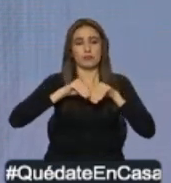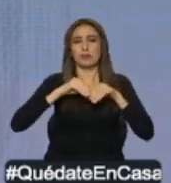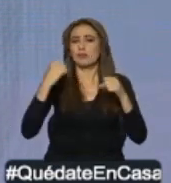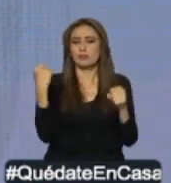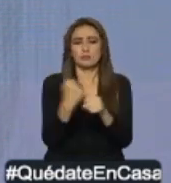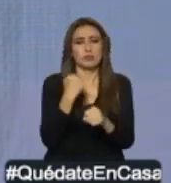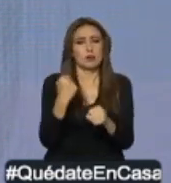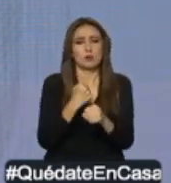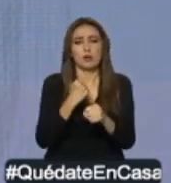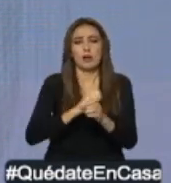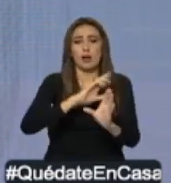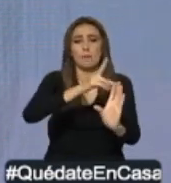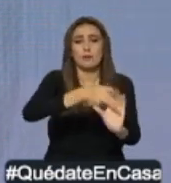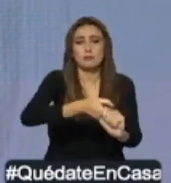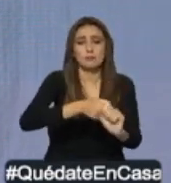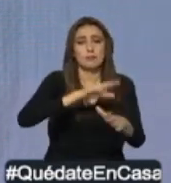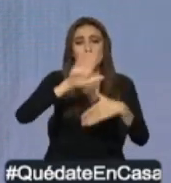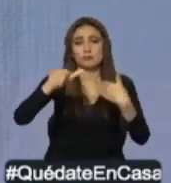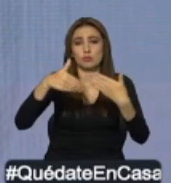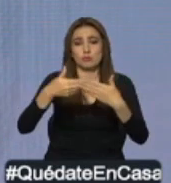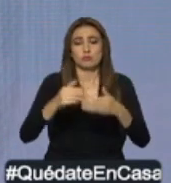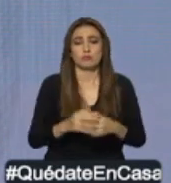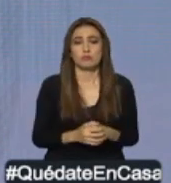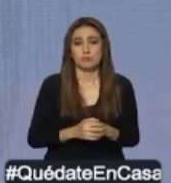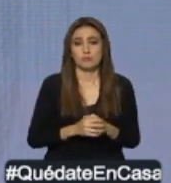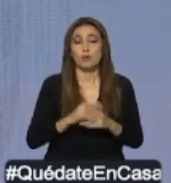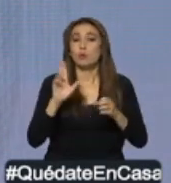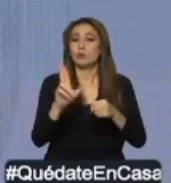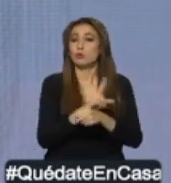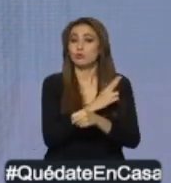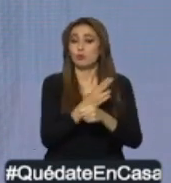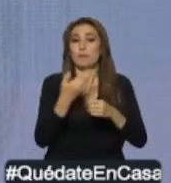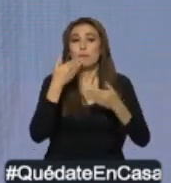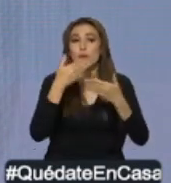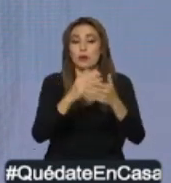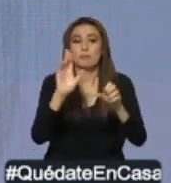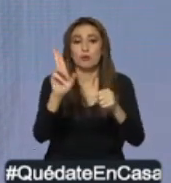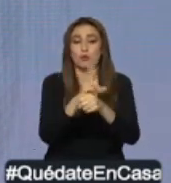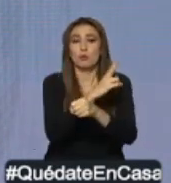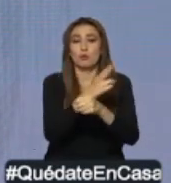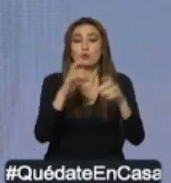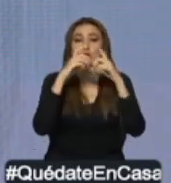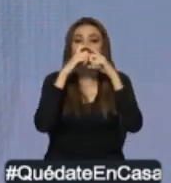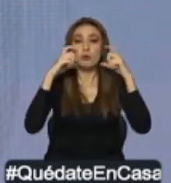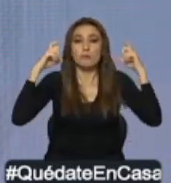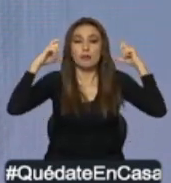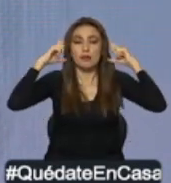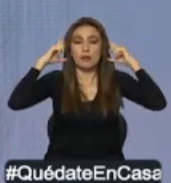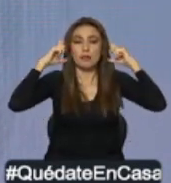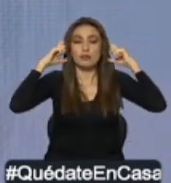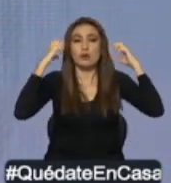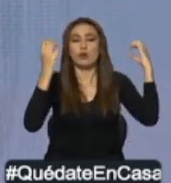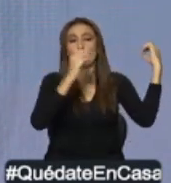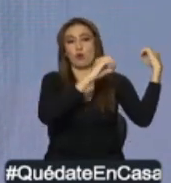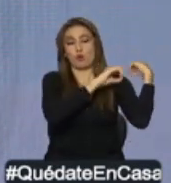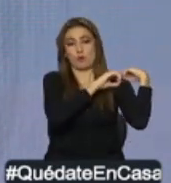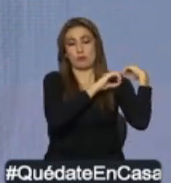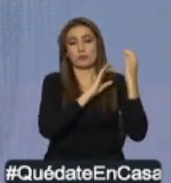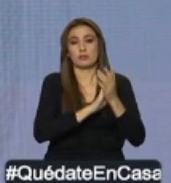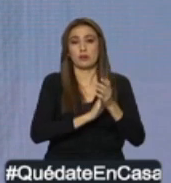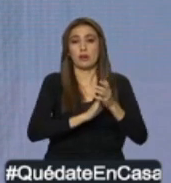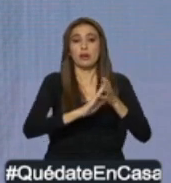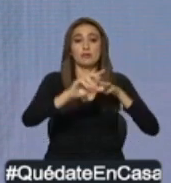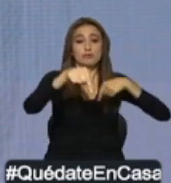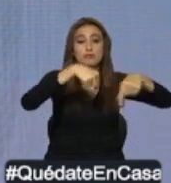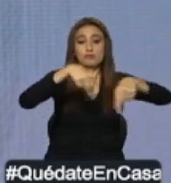lucha que nos involucra a todos. El uso obligatorio de mascarillas a nivel comunitario. La restricción de circulación de